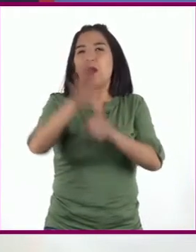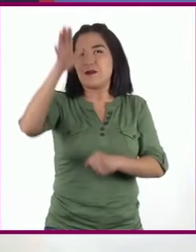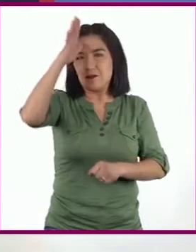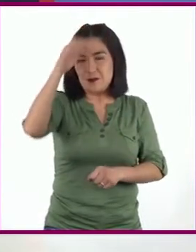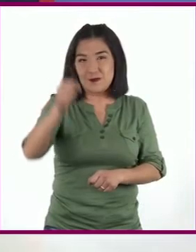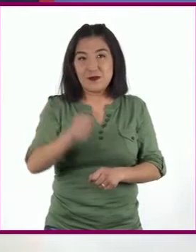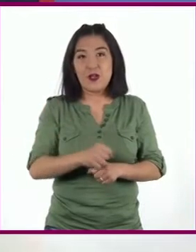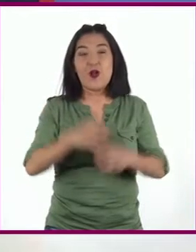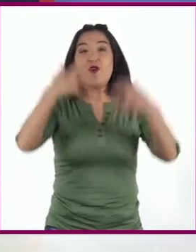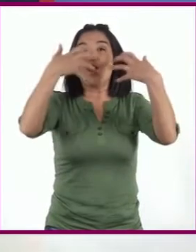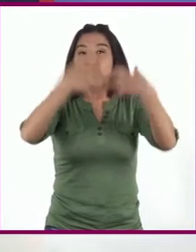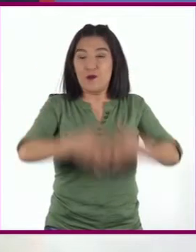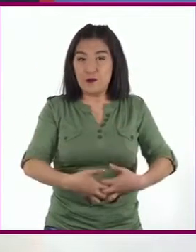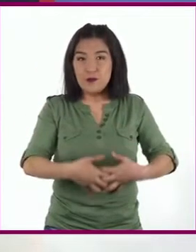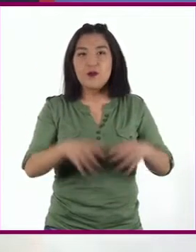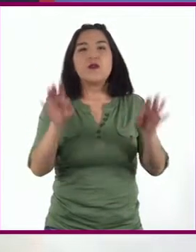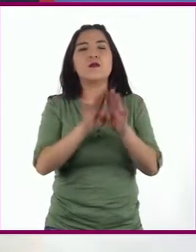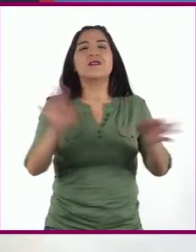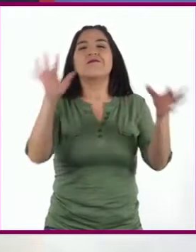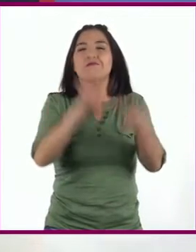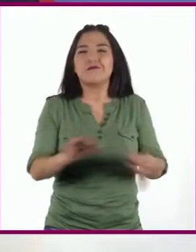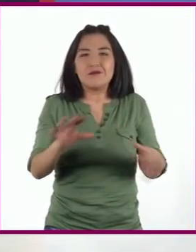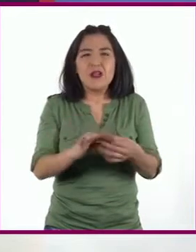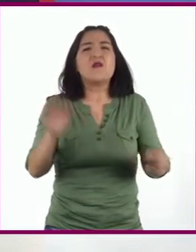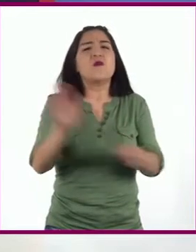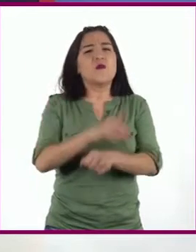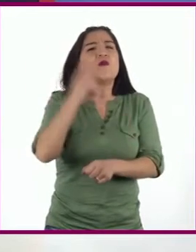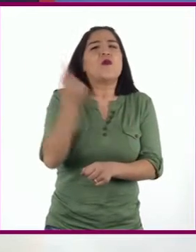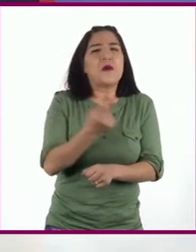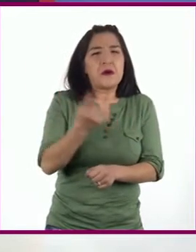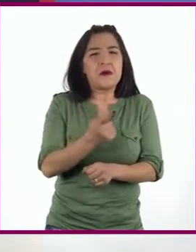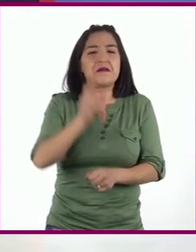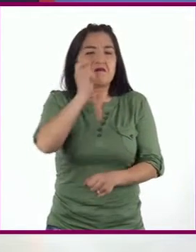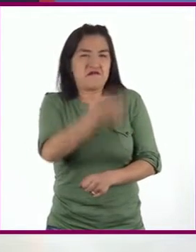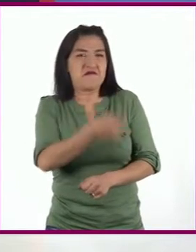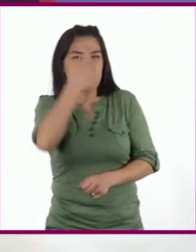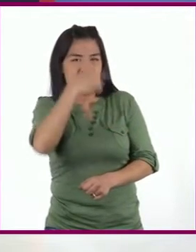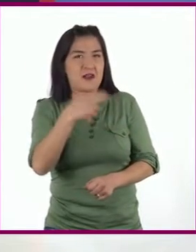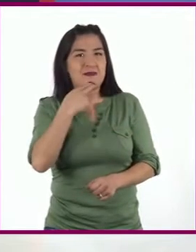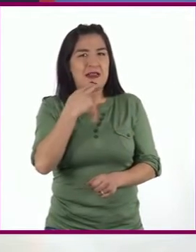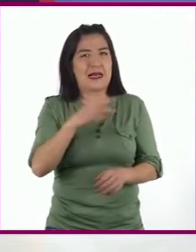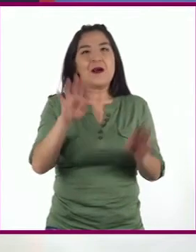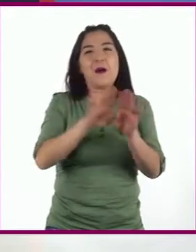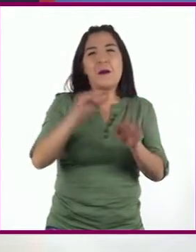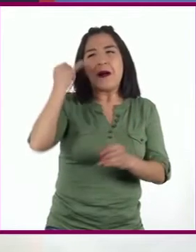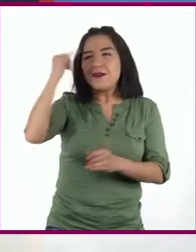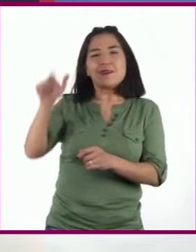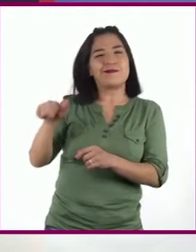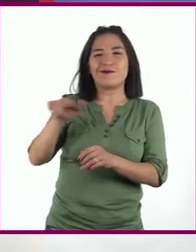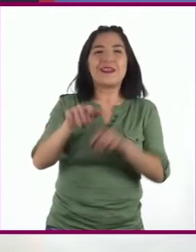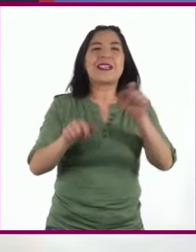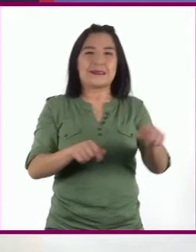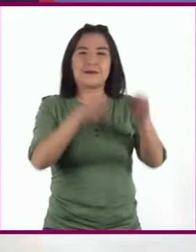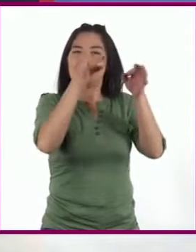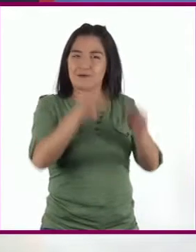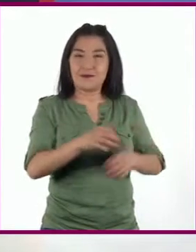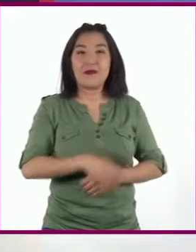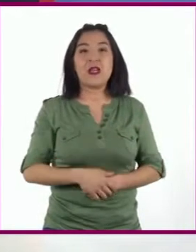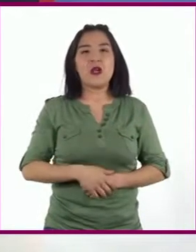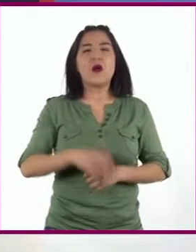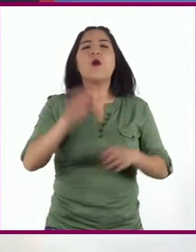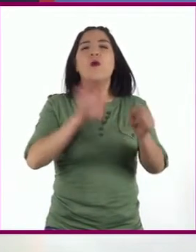La funcional explica por qué es eso y no otra cosa. La procedimental